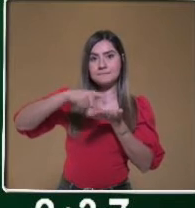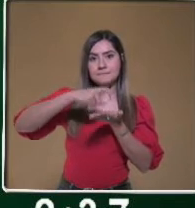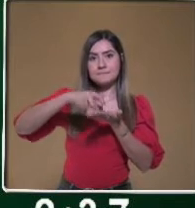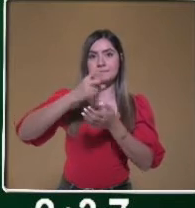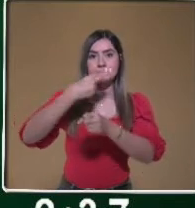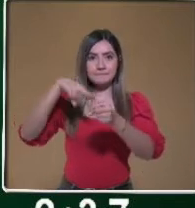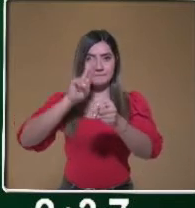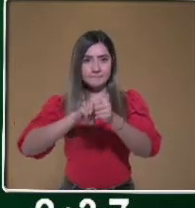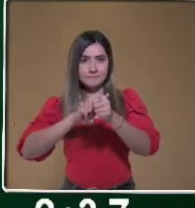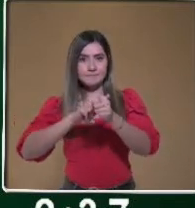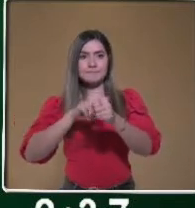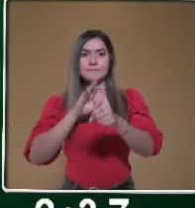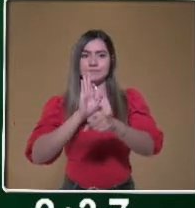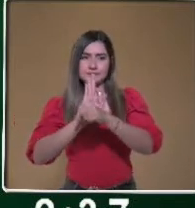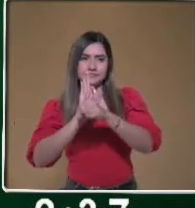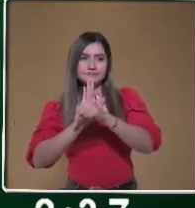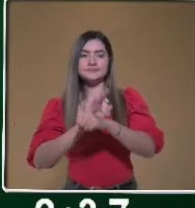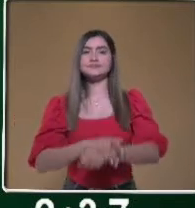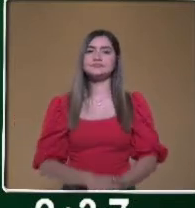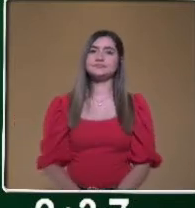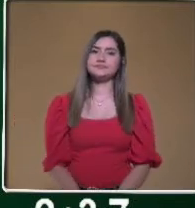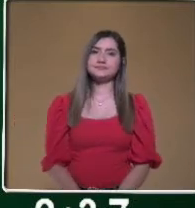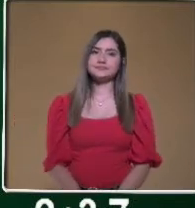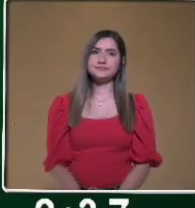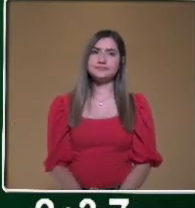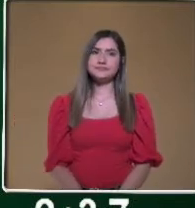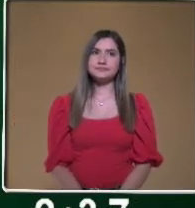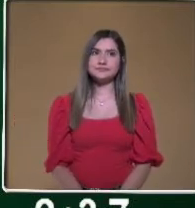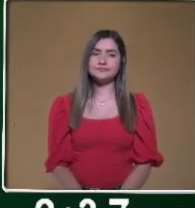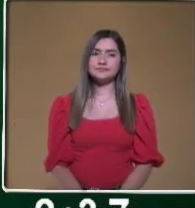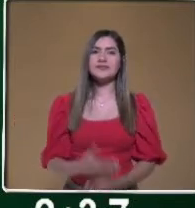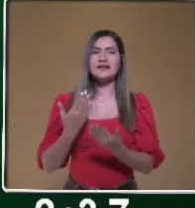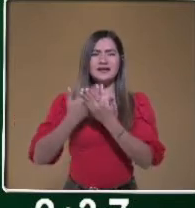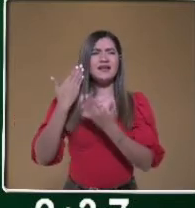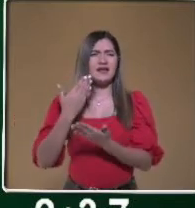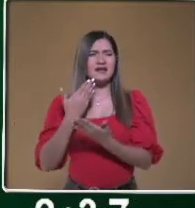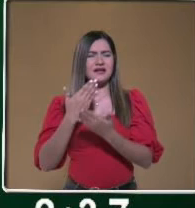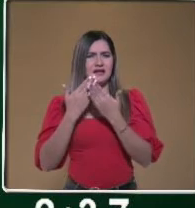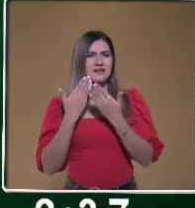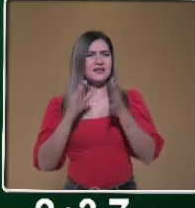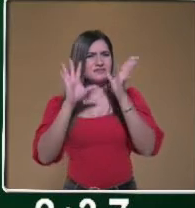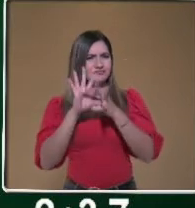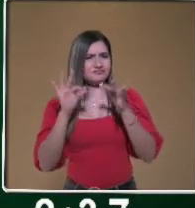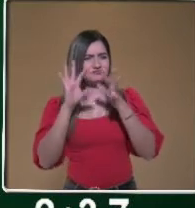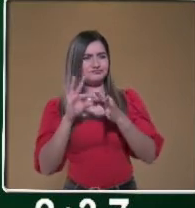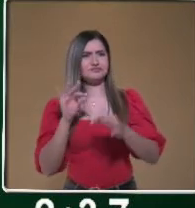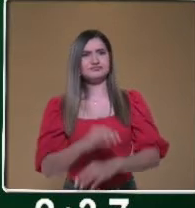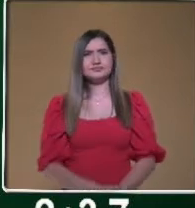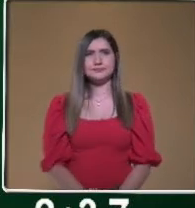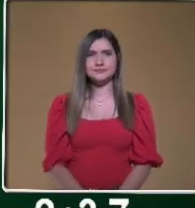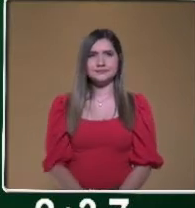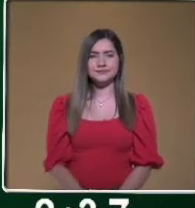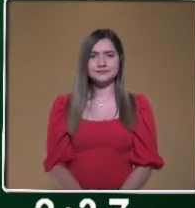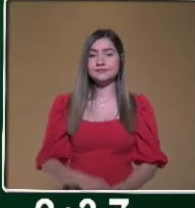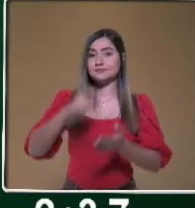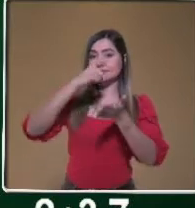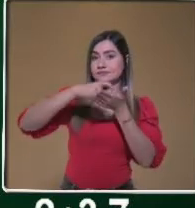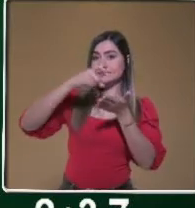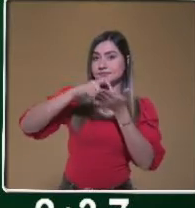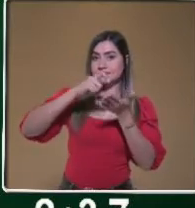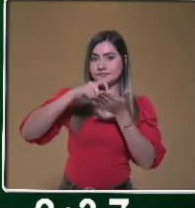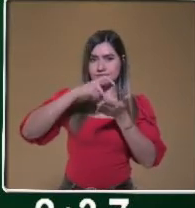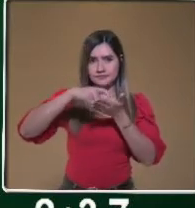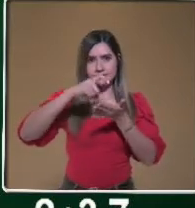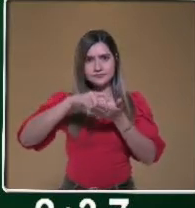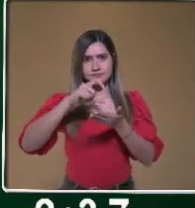fijas, hoy en día se está manejando mucho esta palabra. Consumo sustentable. ¿Qué quiere decir eso? El consumidor se preocupa